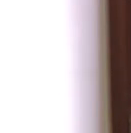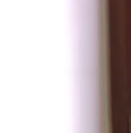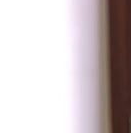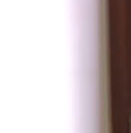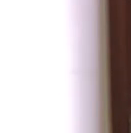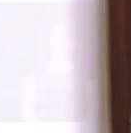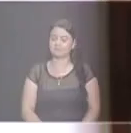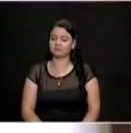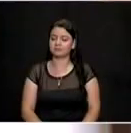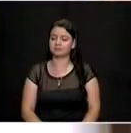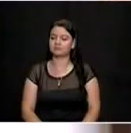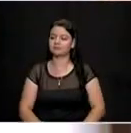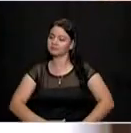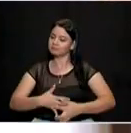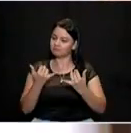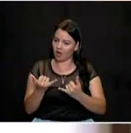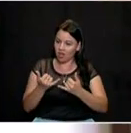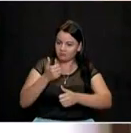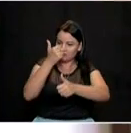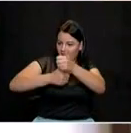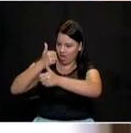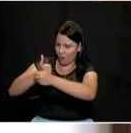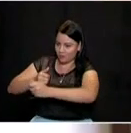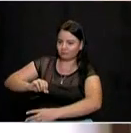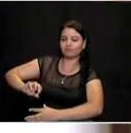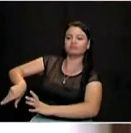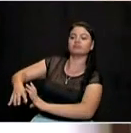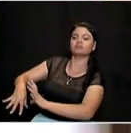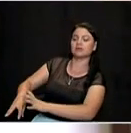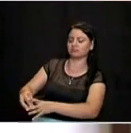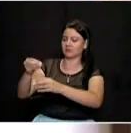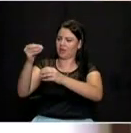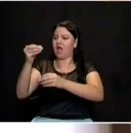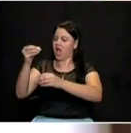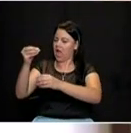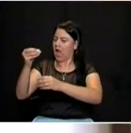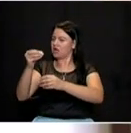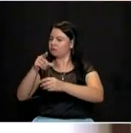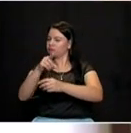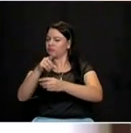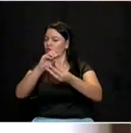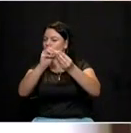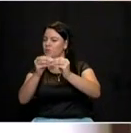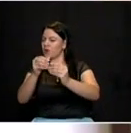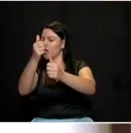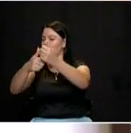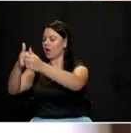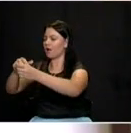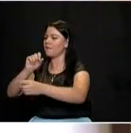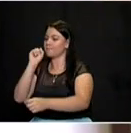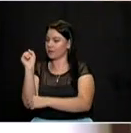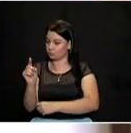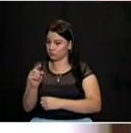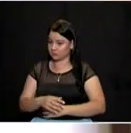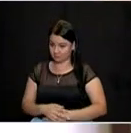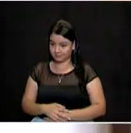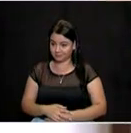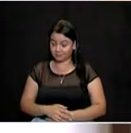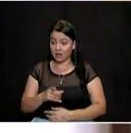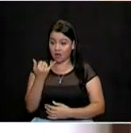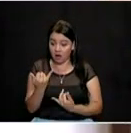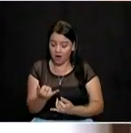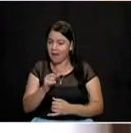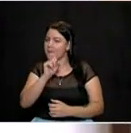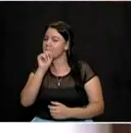una pregunta. Tiene 20 segundos para hacer la pregunta y el candidato que reciba la pregunta tiene un